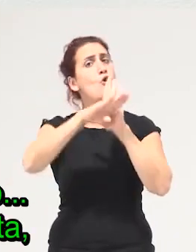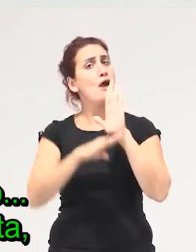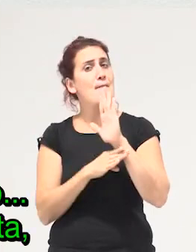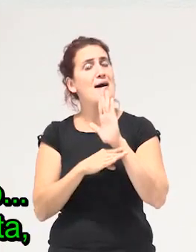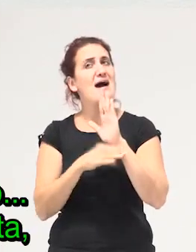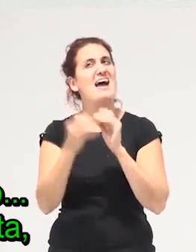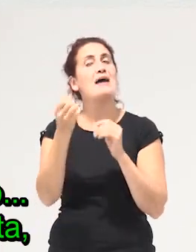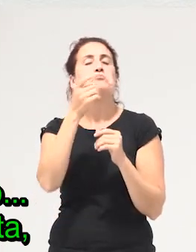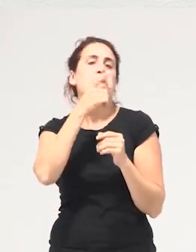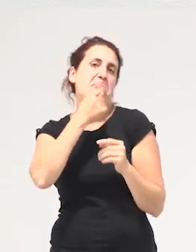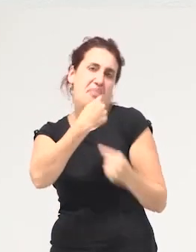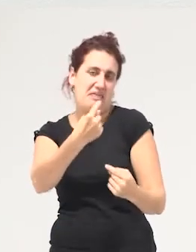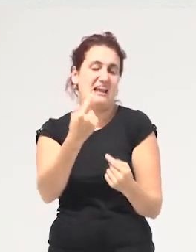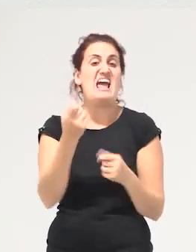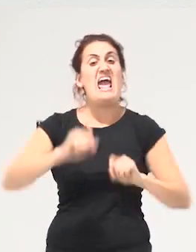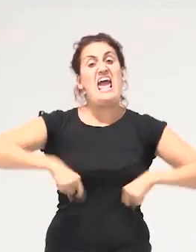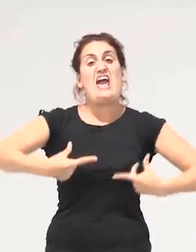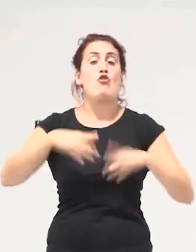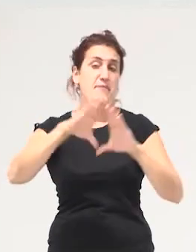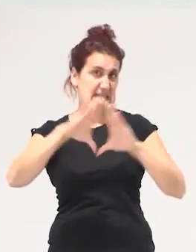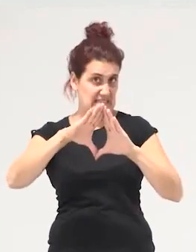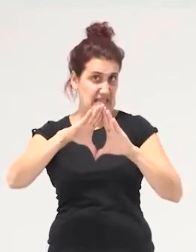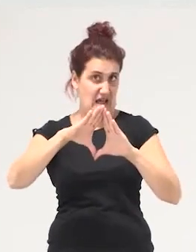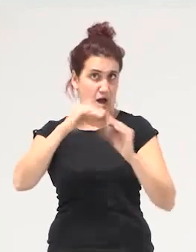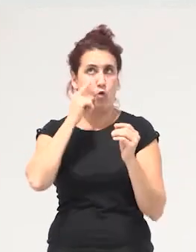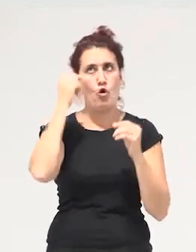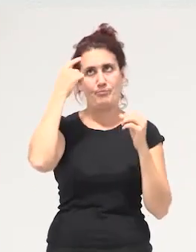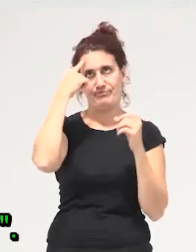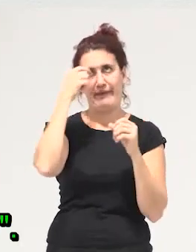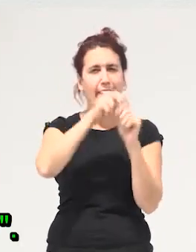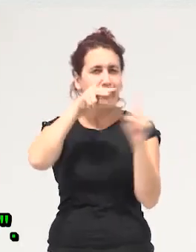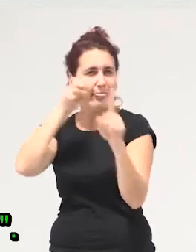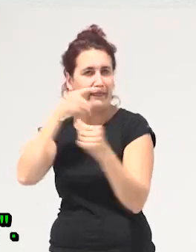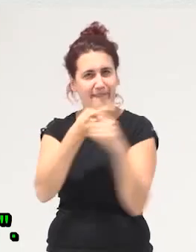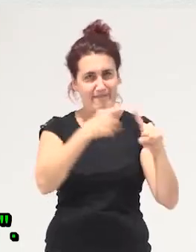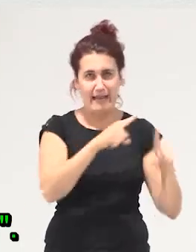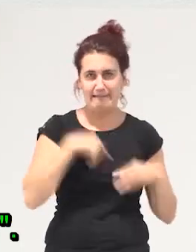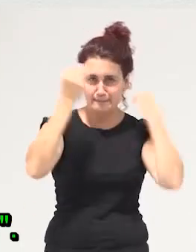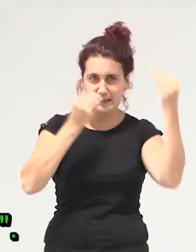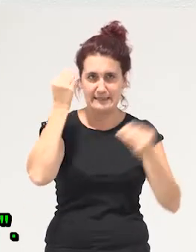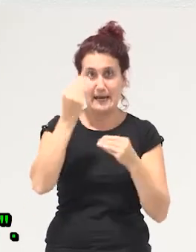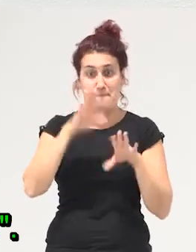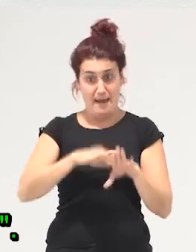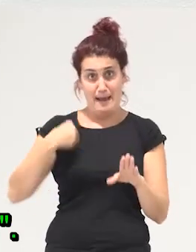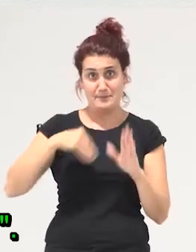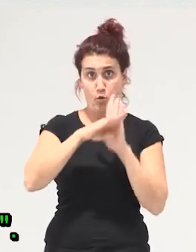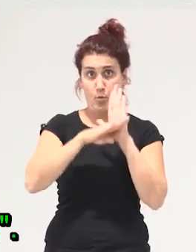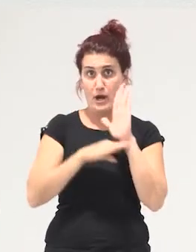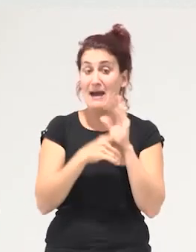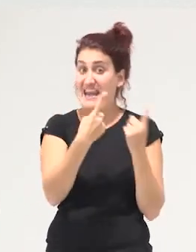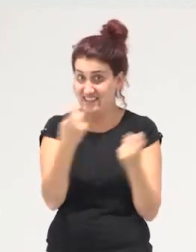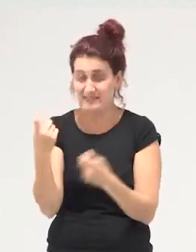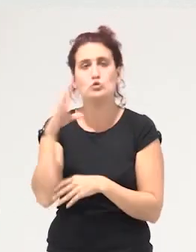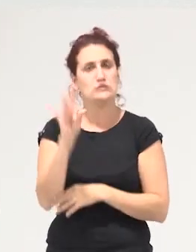decir más bien ecofeminista por eso de pensar desde distintos ángulos yo diría para este programa económico feminista lo necesitamos